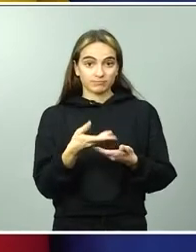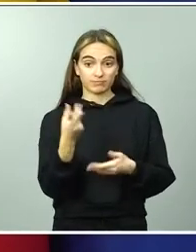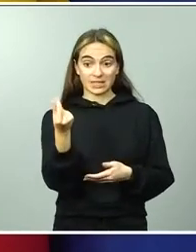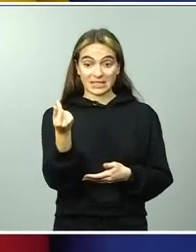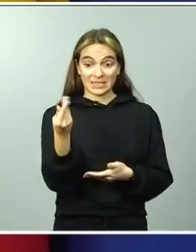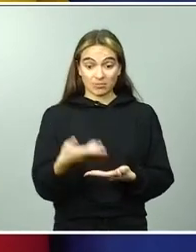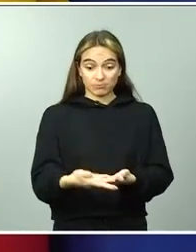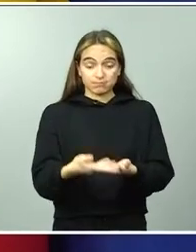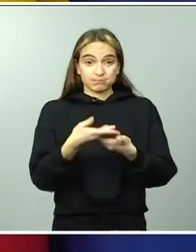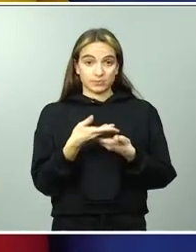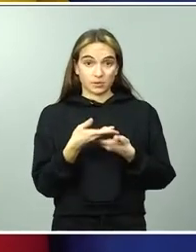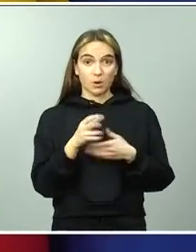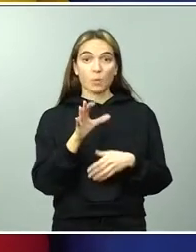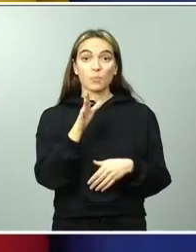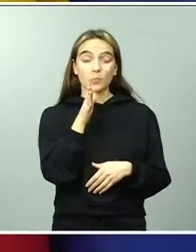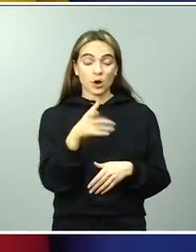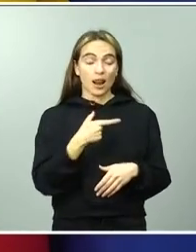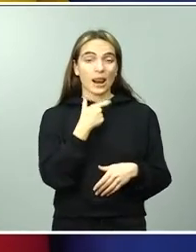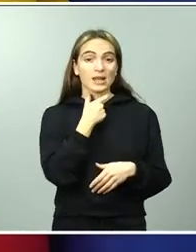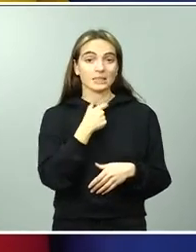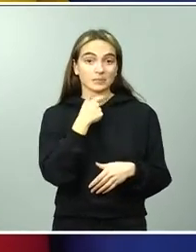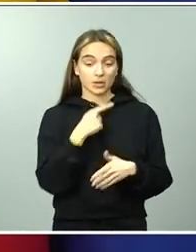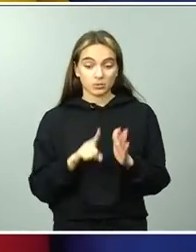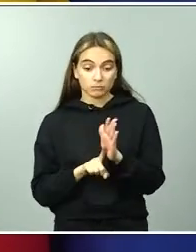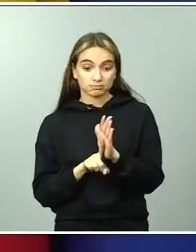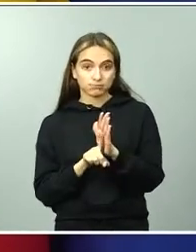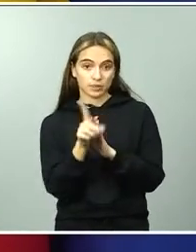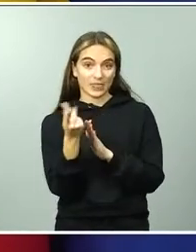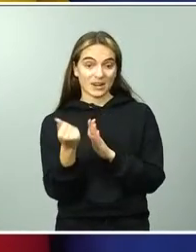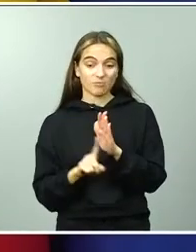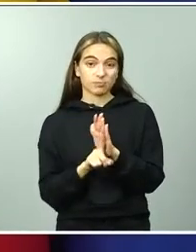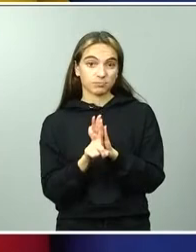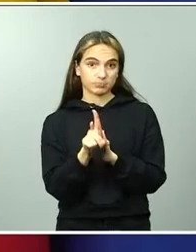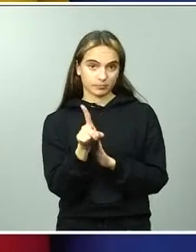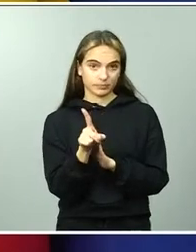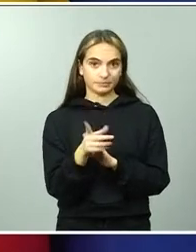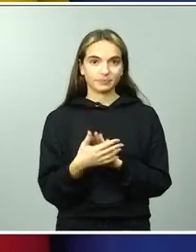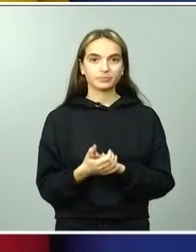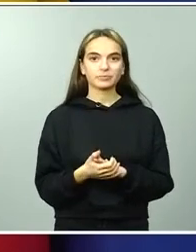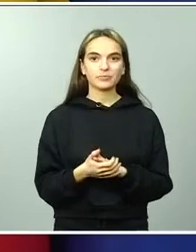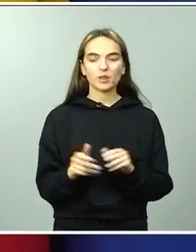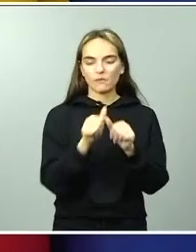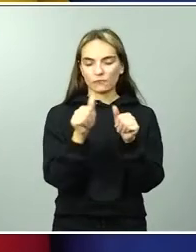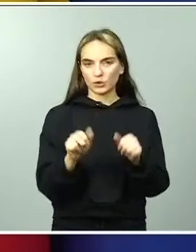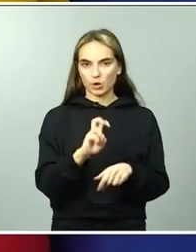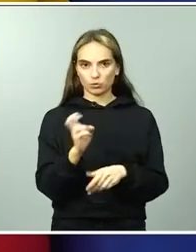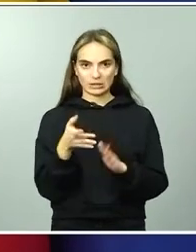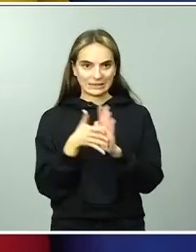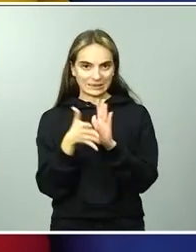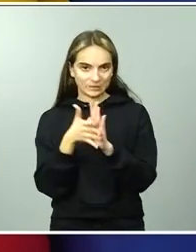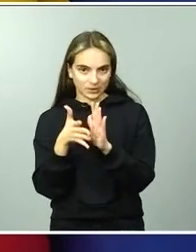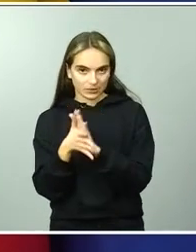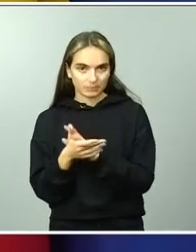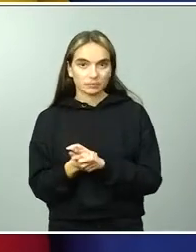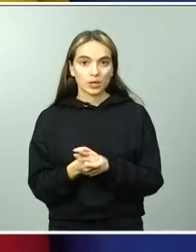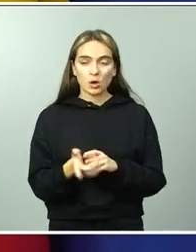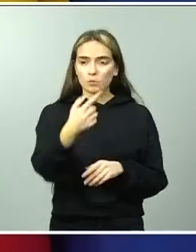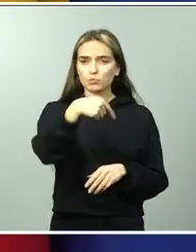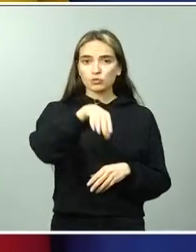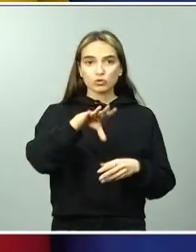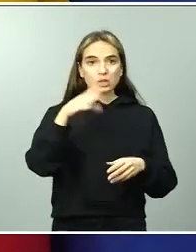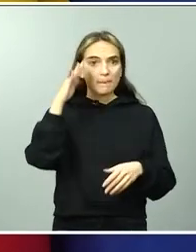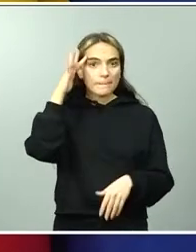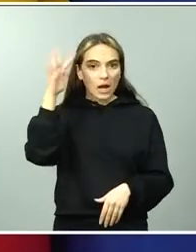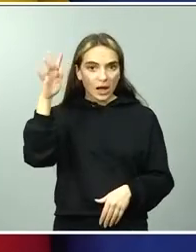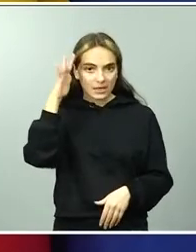incremento en la partida de las becas. O, dicho de otra manera, ¿se hacen ustedes la idea, se imaginan de cuántos